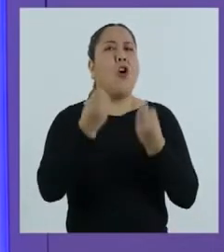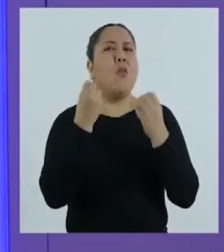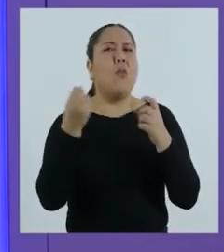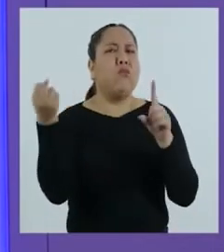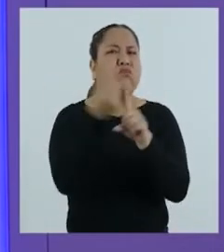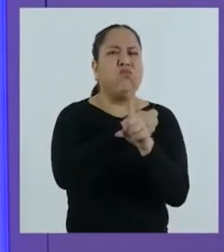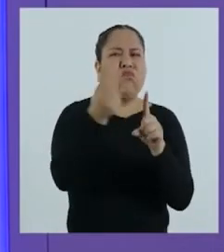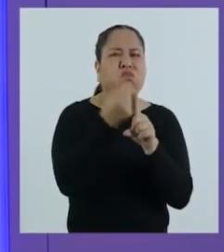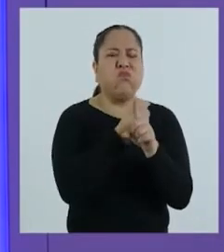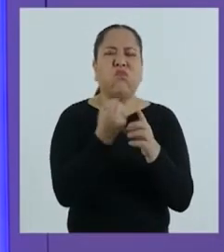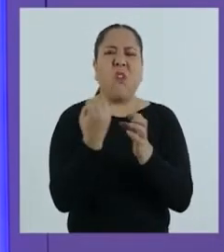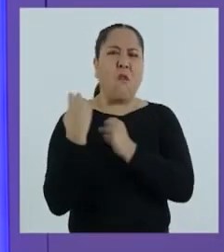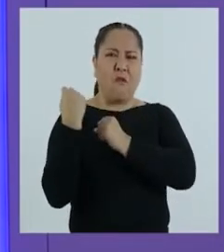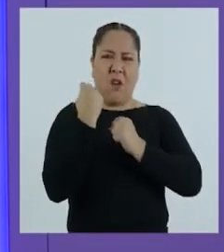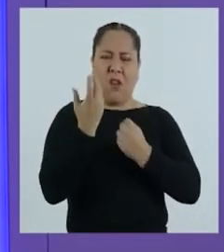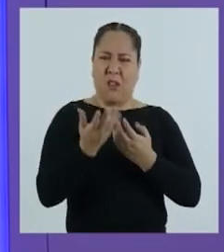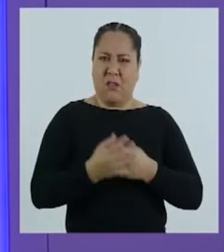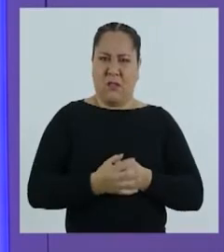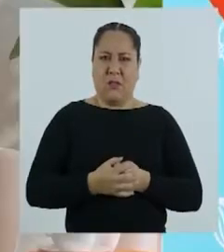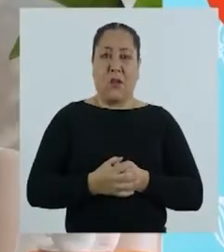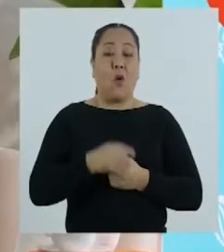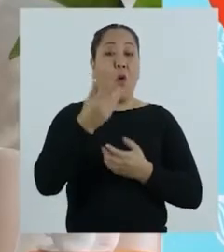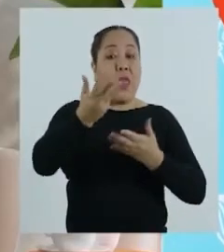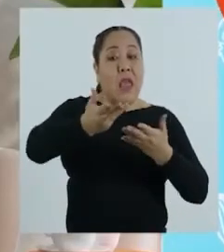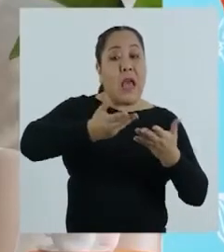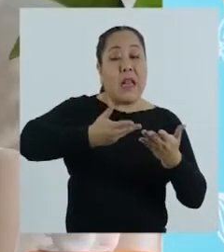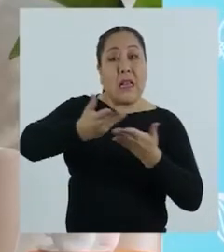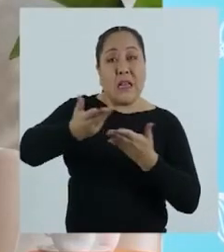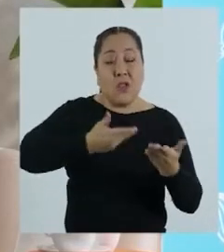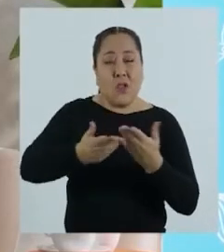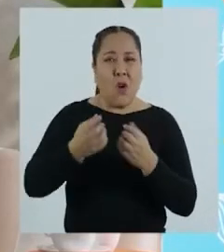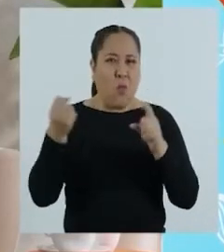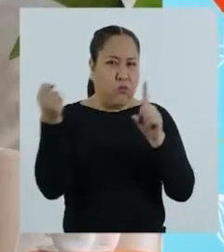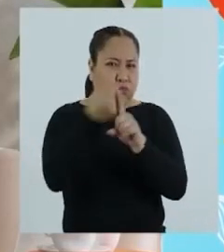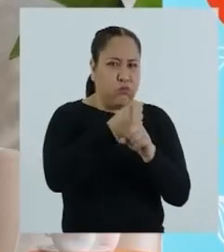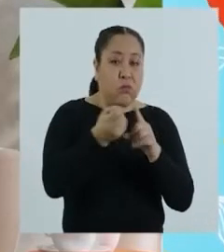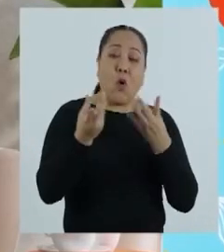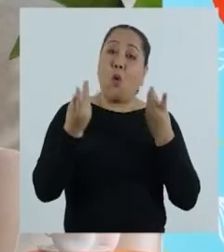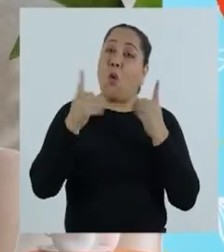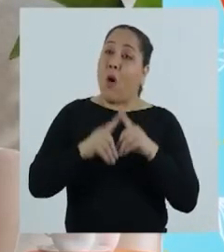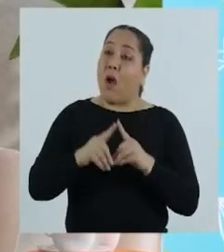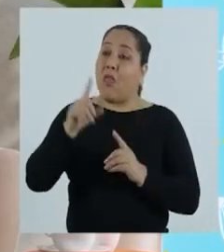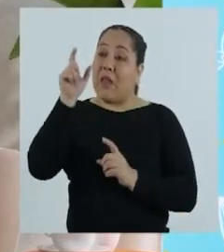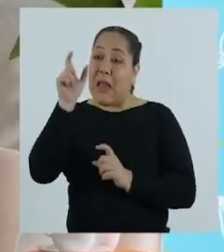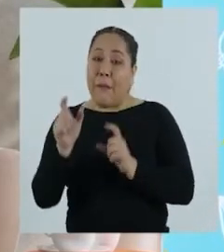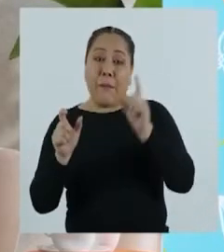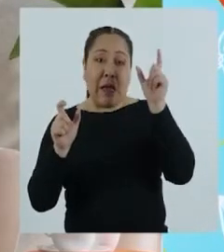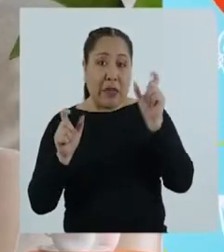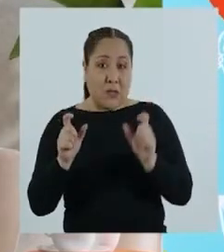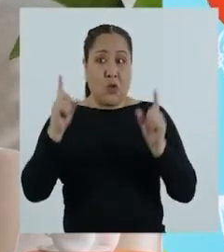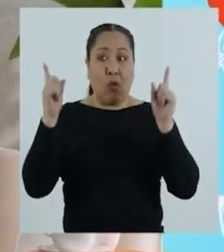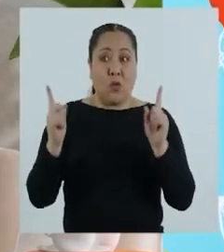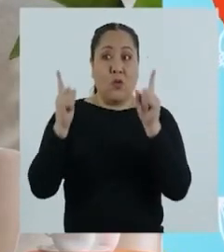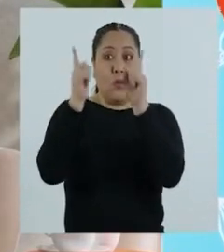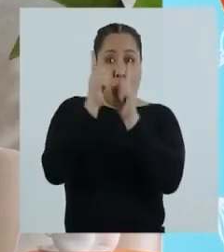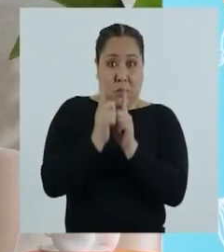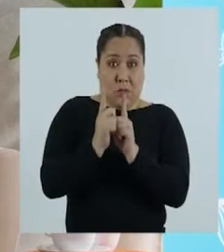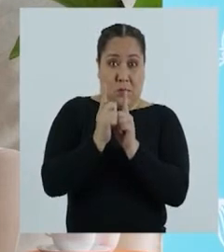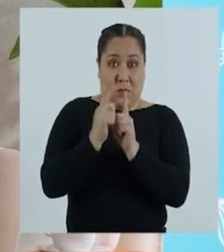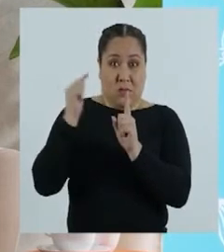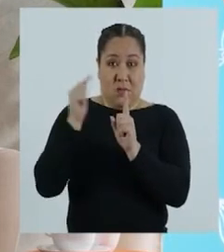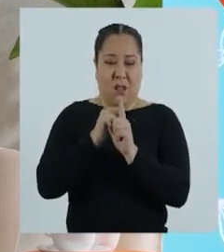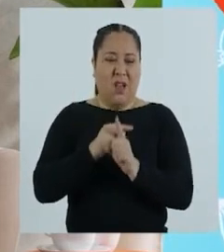¿Y cómo es una relación violenta, profesora? Rodrigo, una relación es violenta cuando entre las